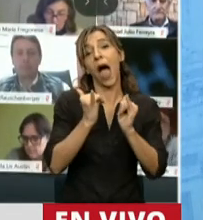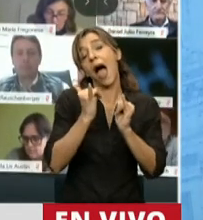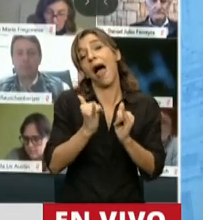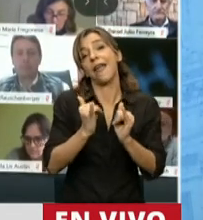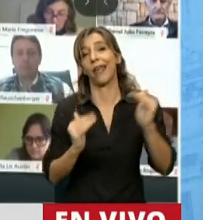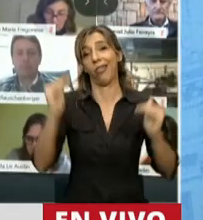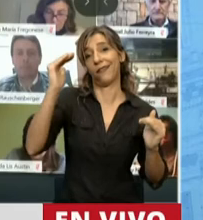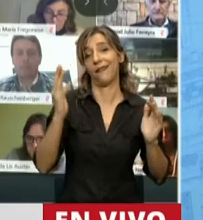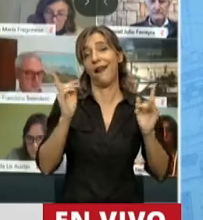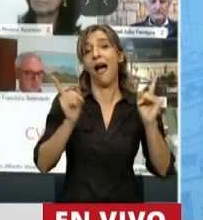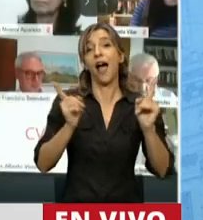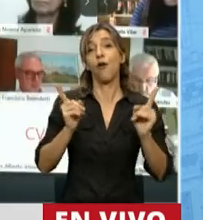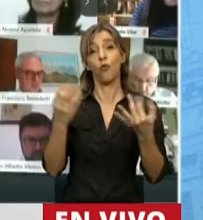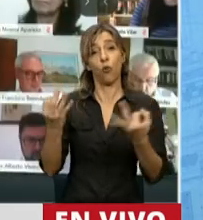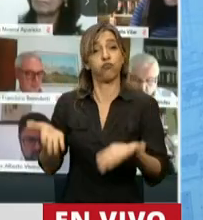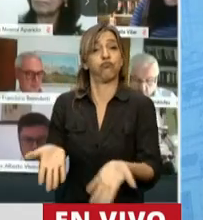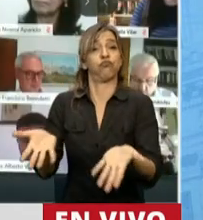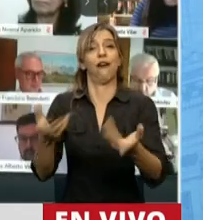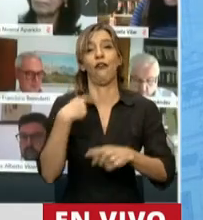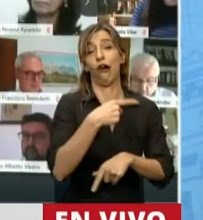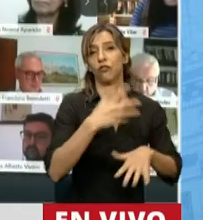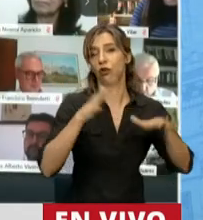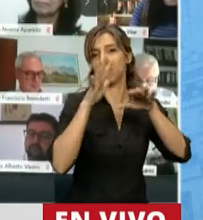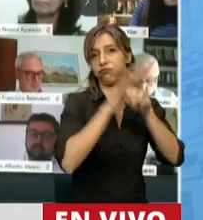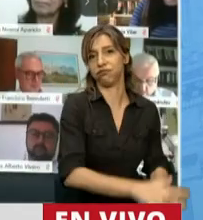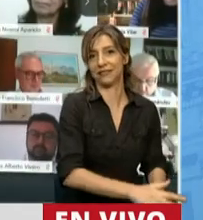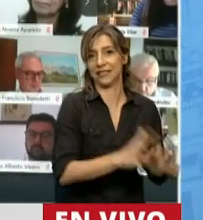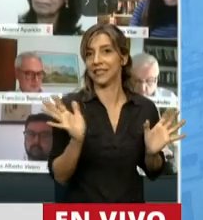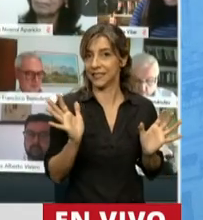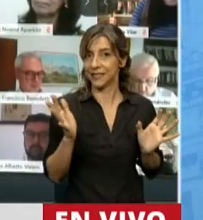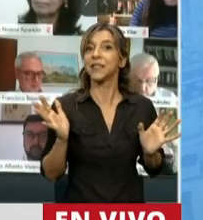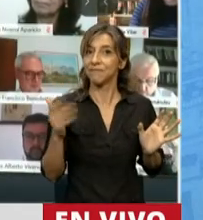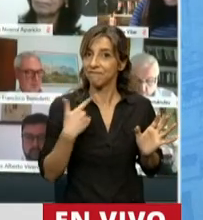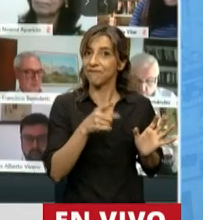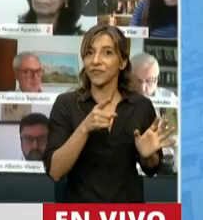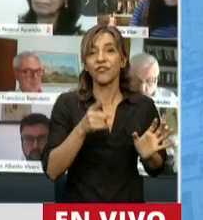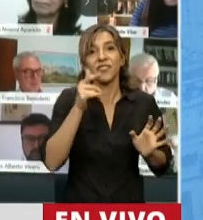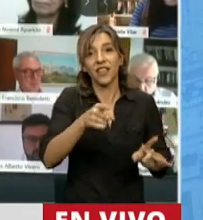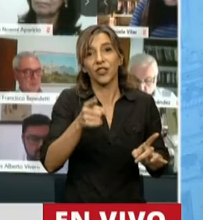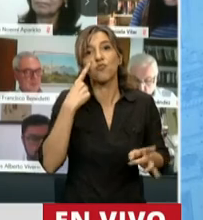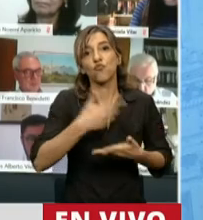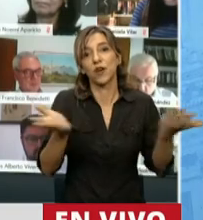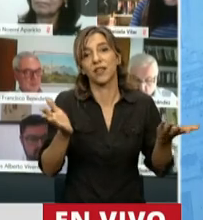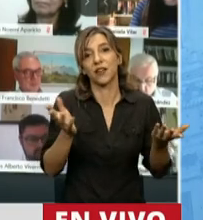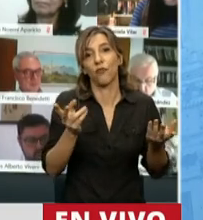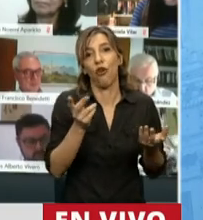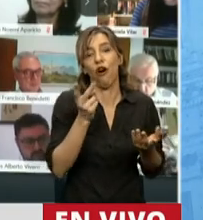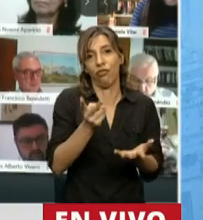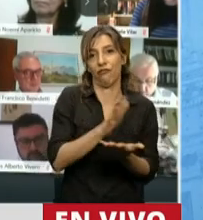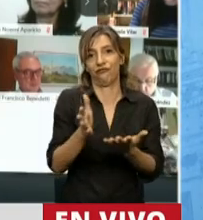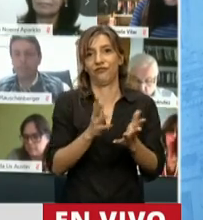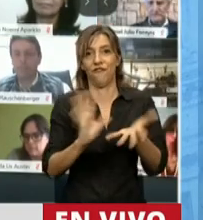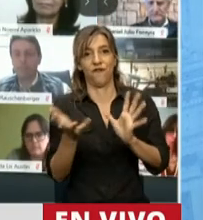Buenos Aires. Cuando hay todo un discurso alrededor de que la libertad de expresión... Presidente, ¿esto es una cuestión de